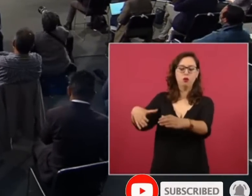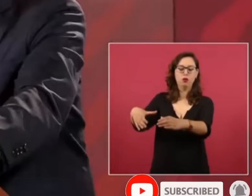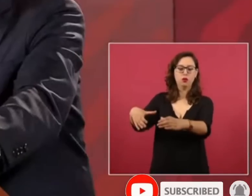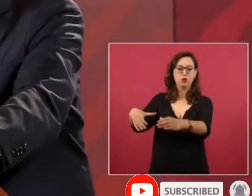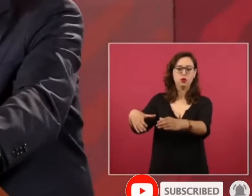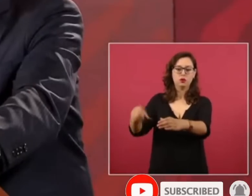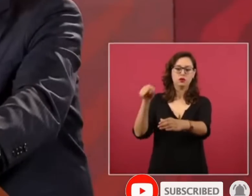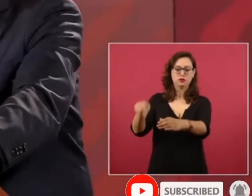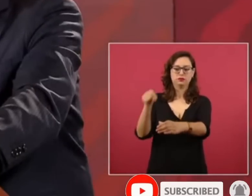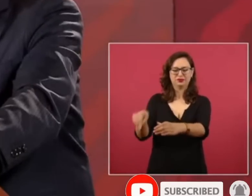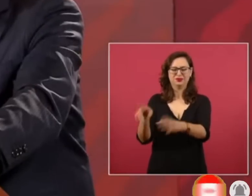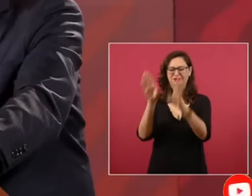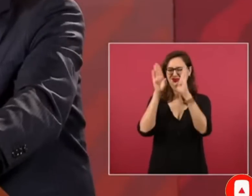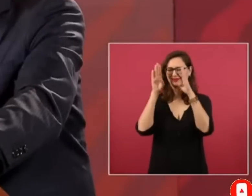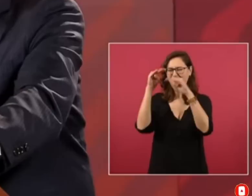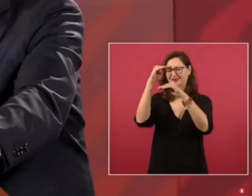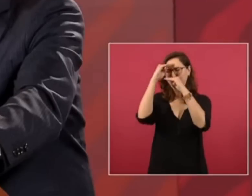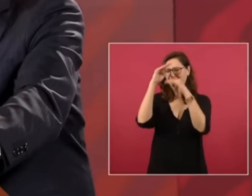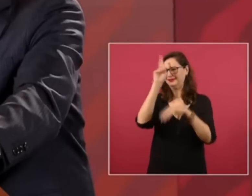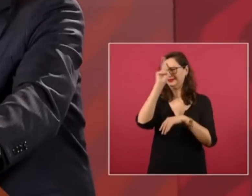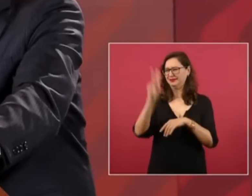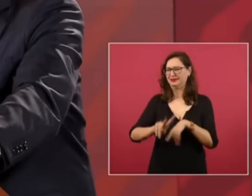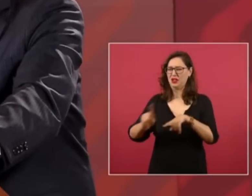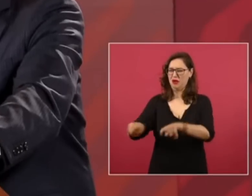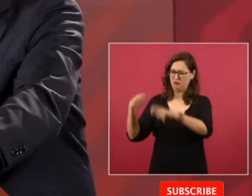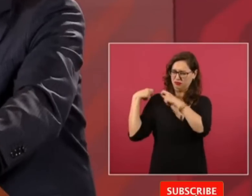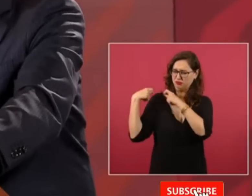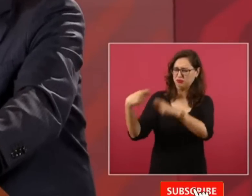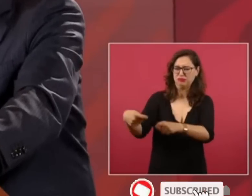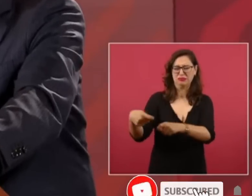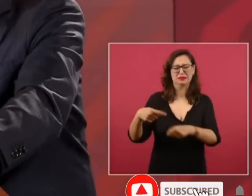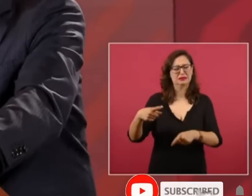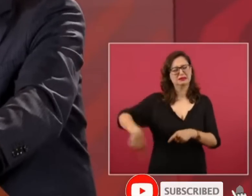ultra conservadores muy reaccionarios